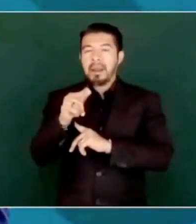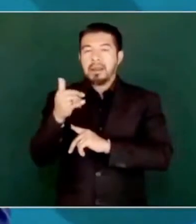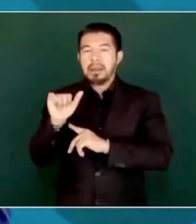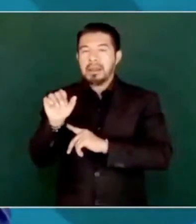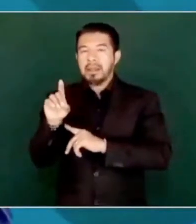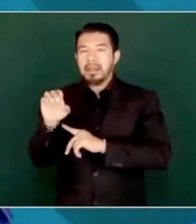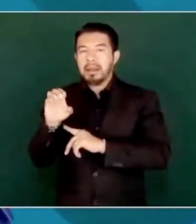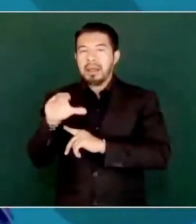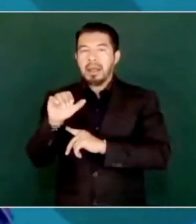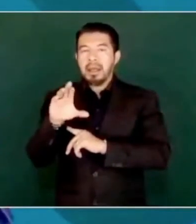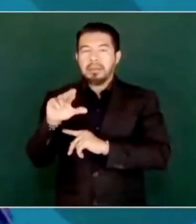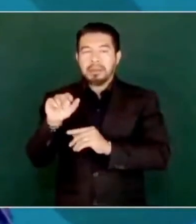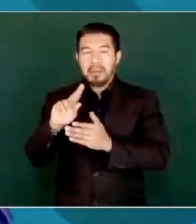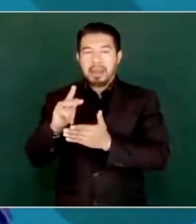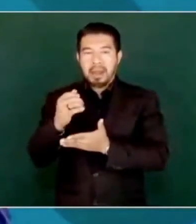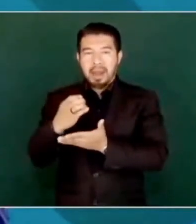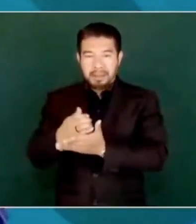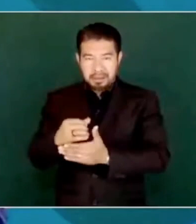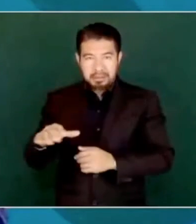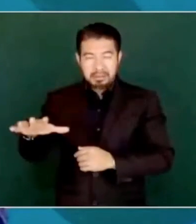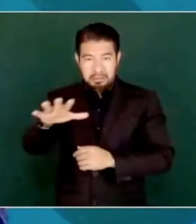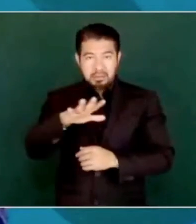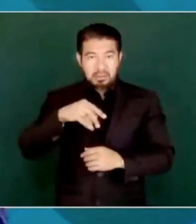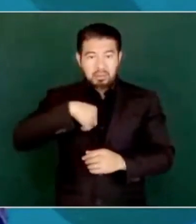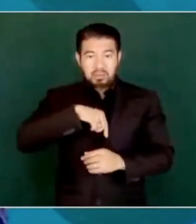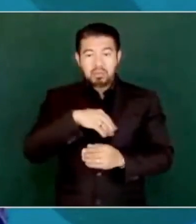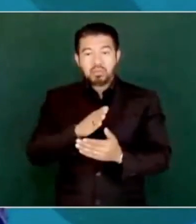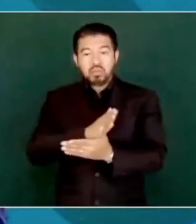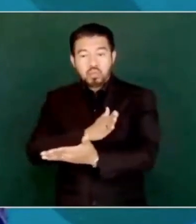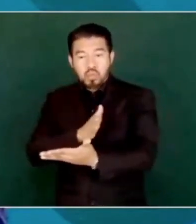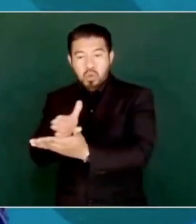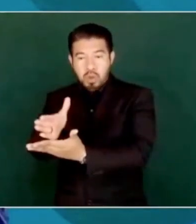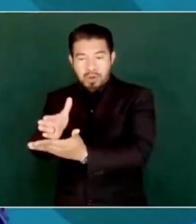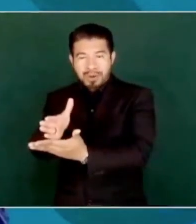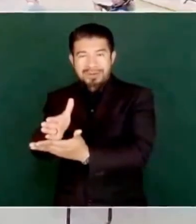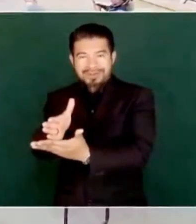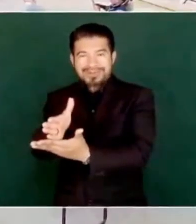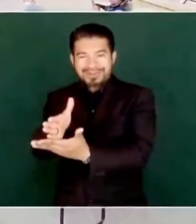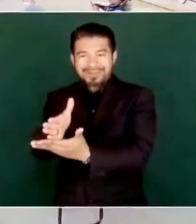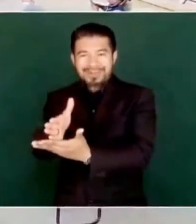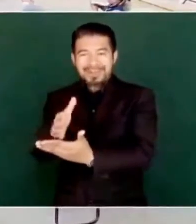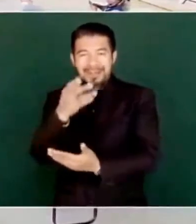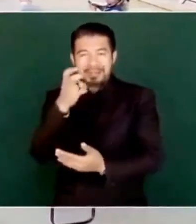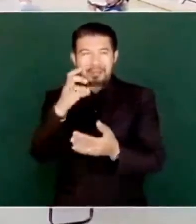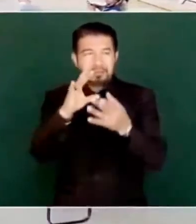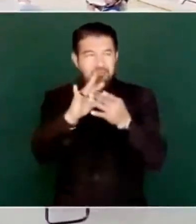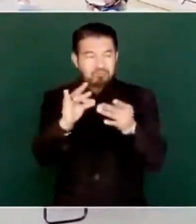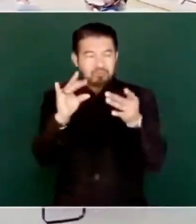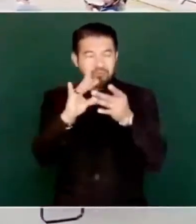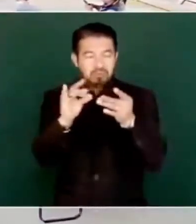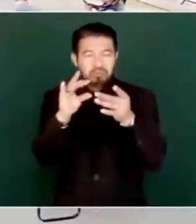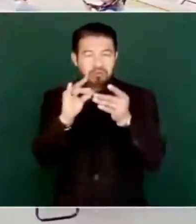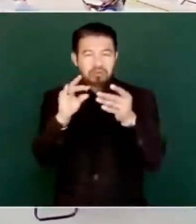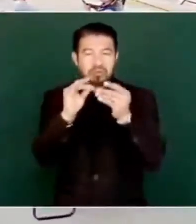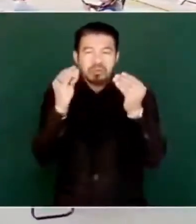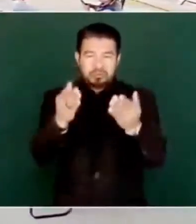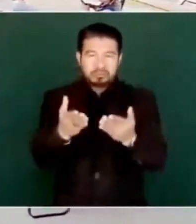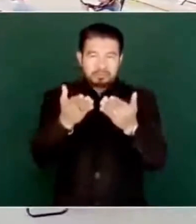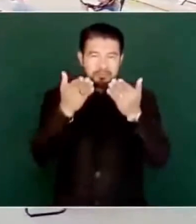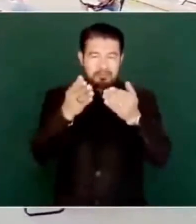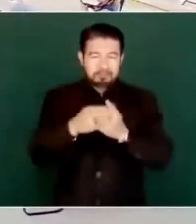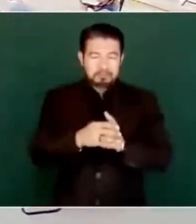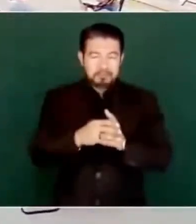del Tren Maestro. Eso es lo que quería yo comentar. Ahora vamos a